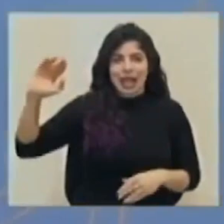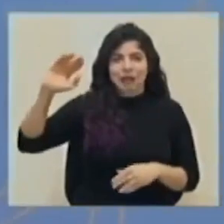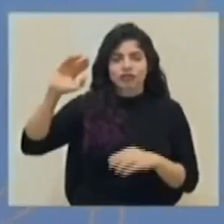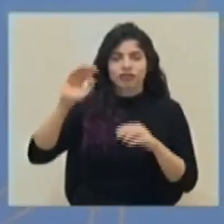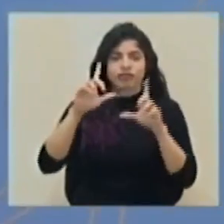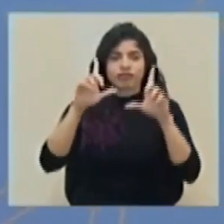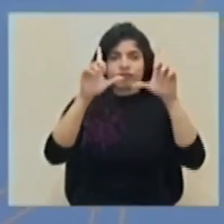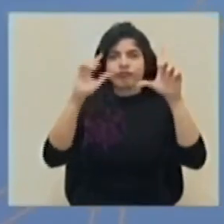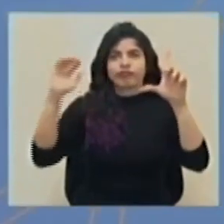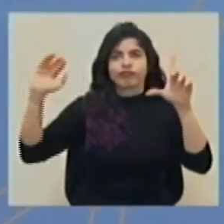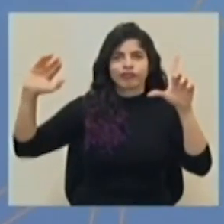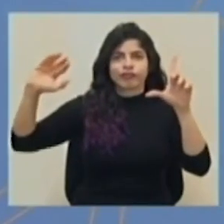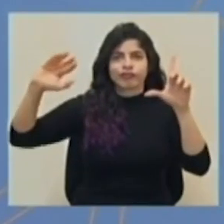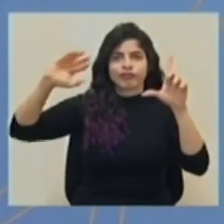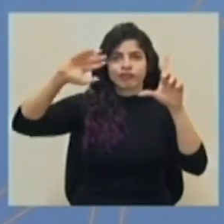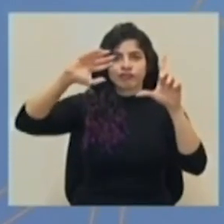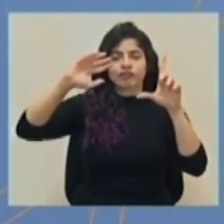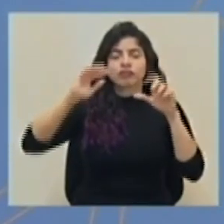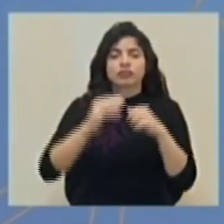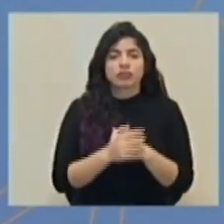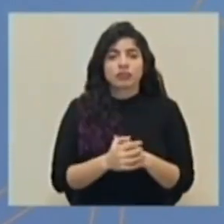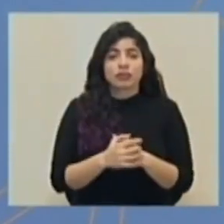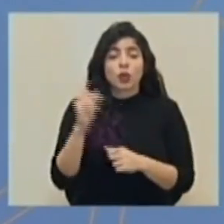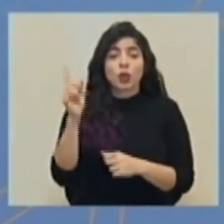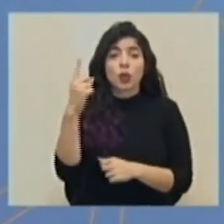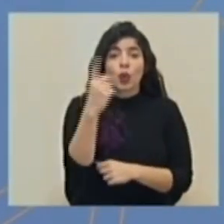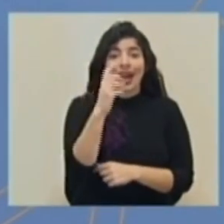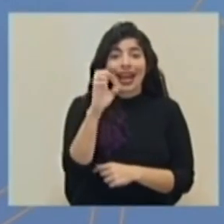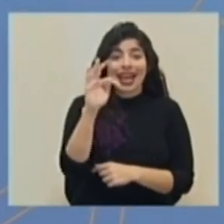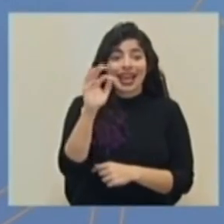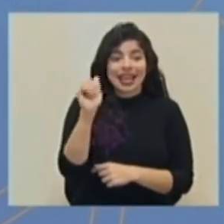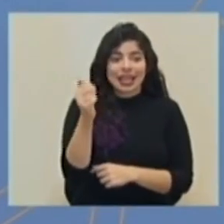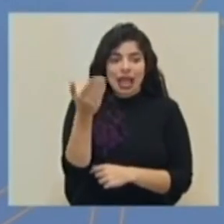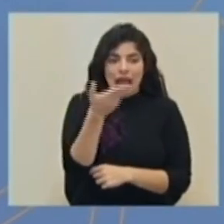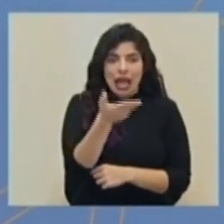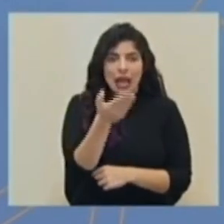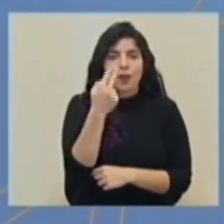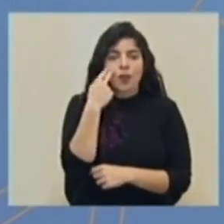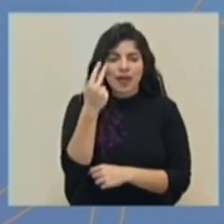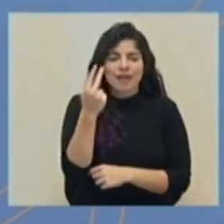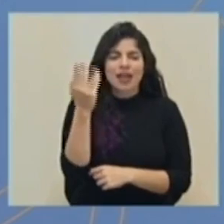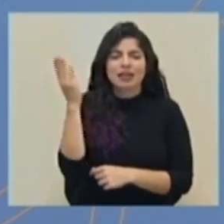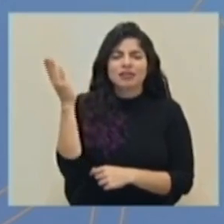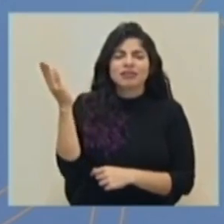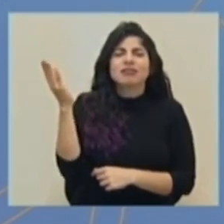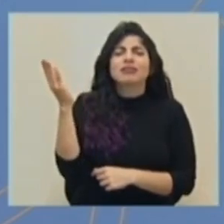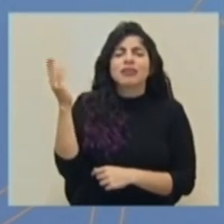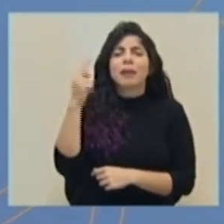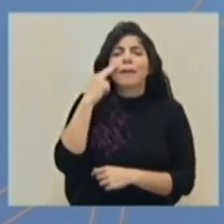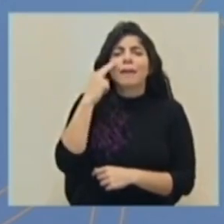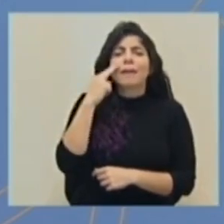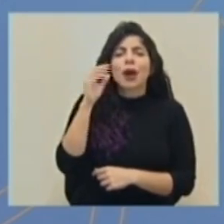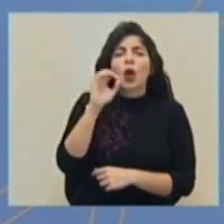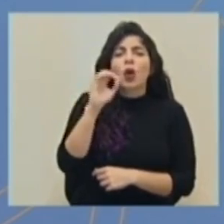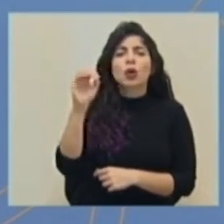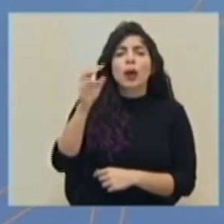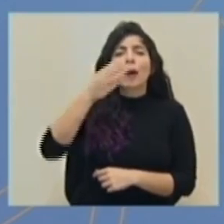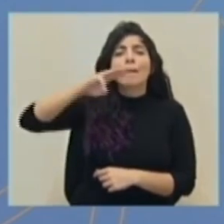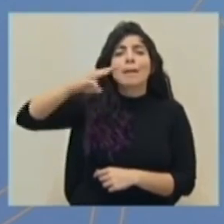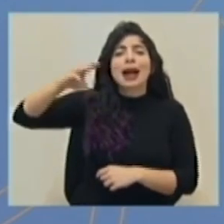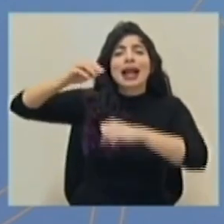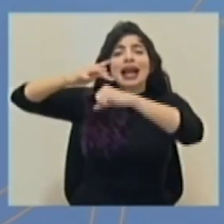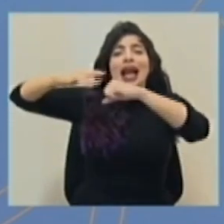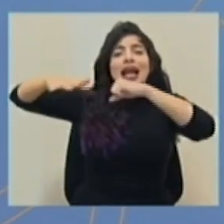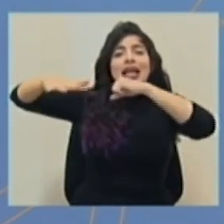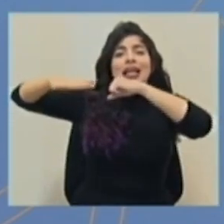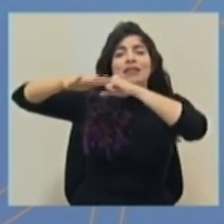podemos ver ya lo que es el huracán ETA. Pueden ver que se encuentra en la parte occidental del mar Caribe aproximadamente